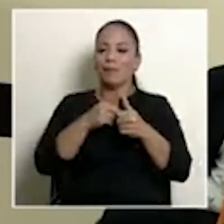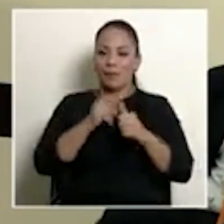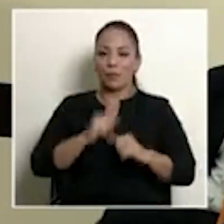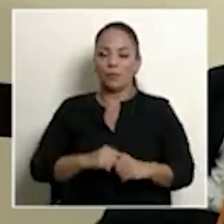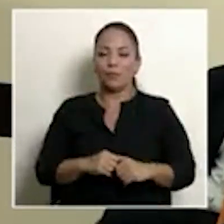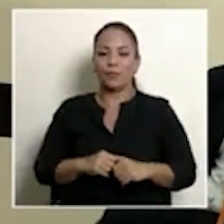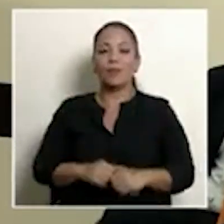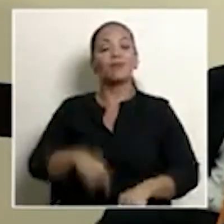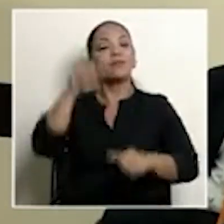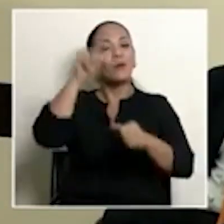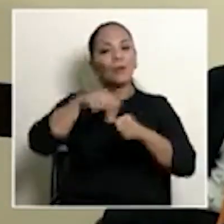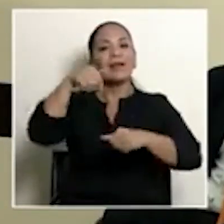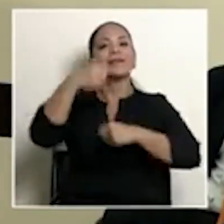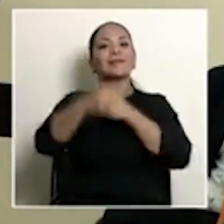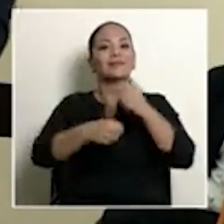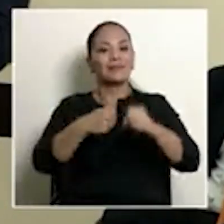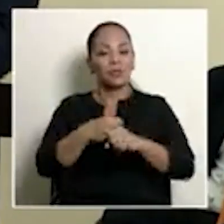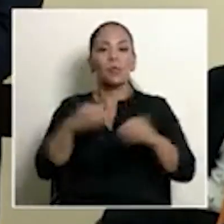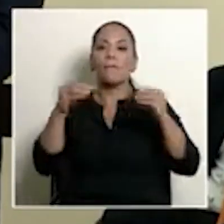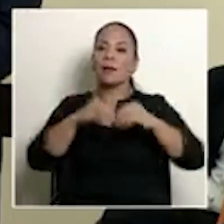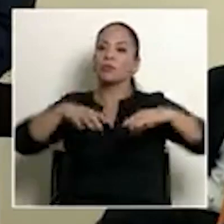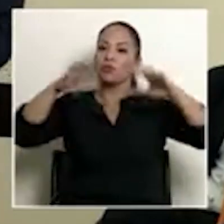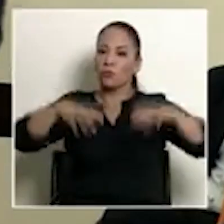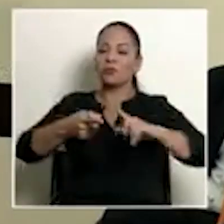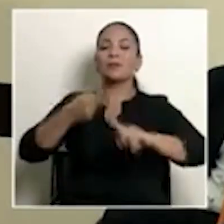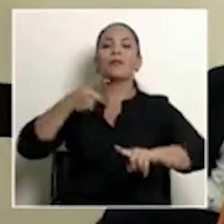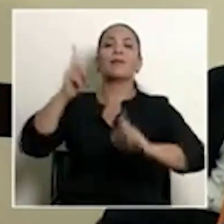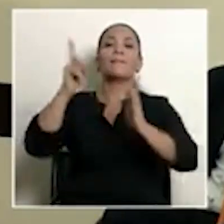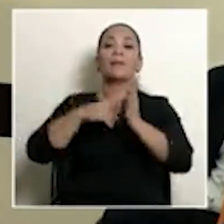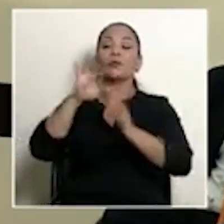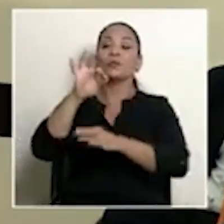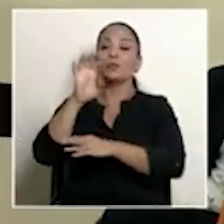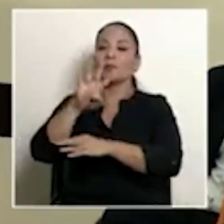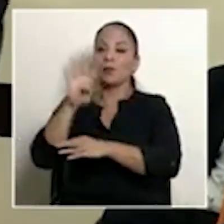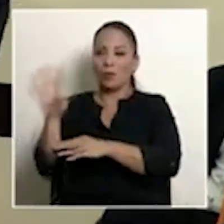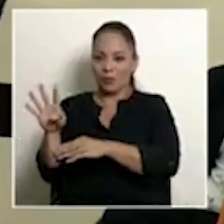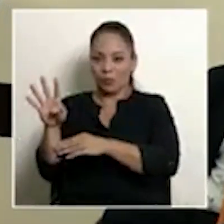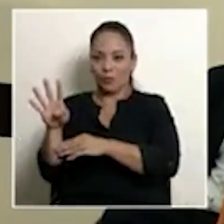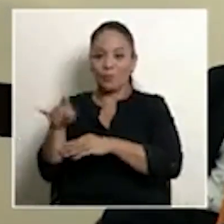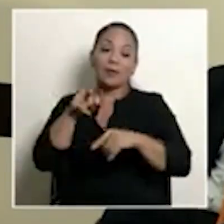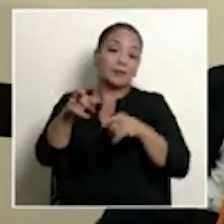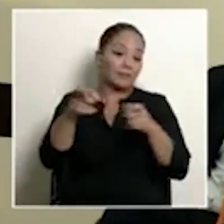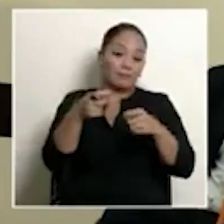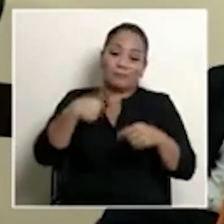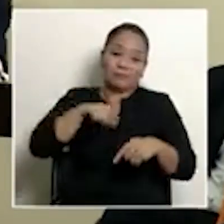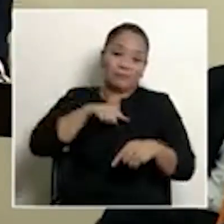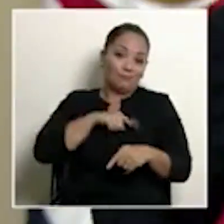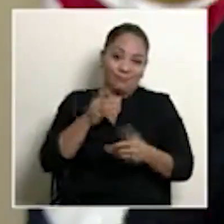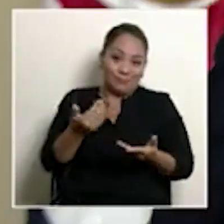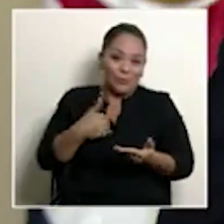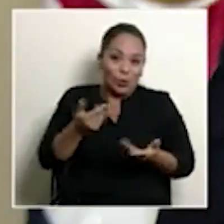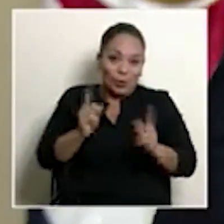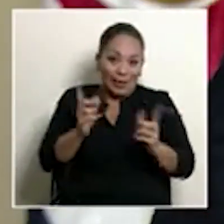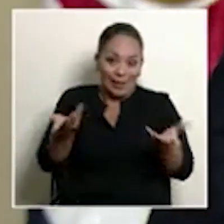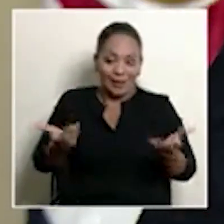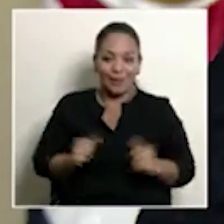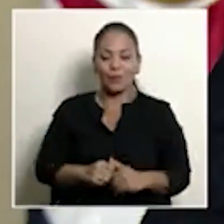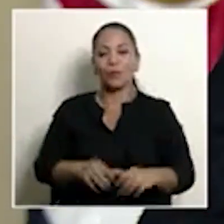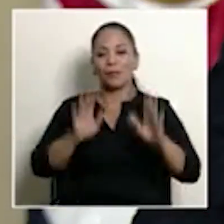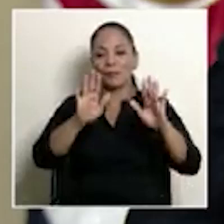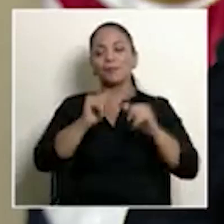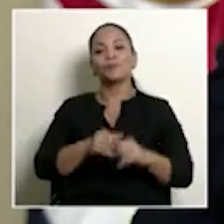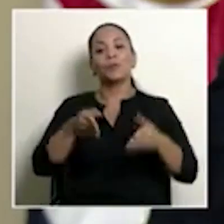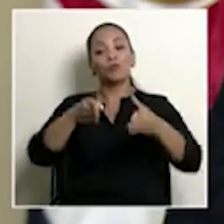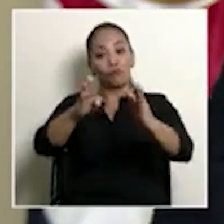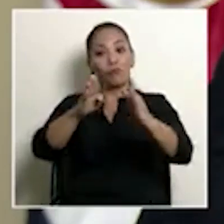recuerden que este año ha sido el más lluvioso desde 1944, eso está fuera del control de nosotros. Ahora, la Ruta